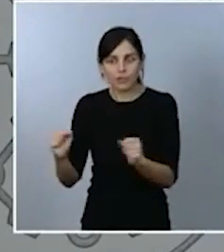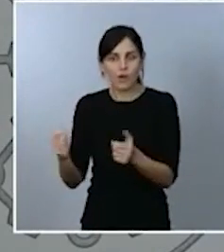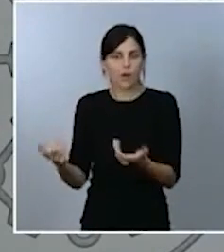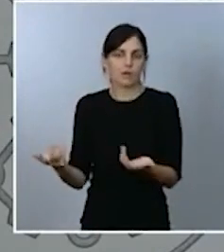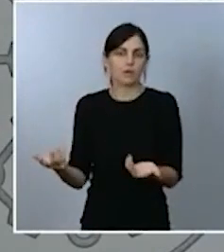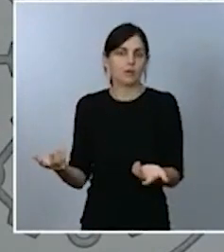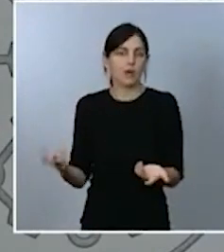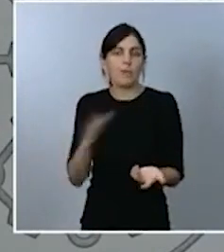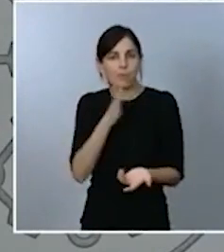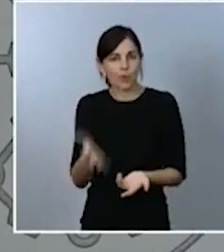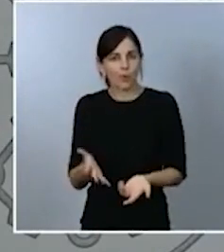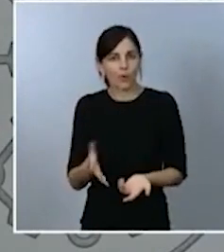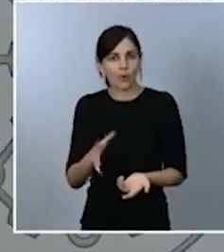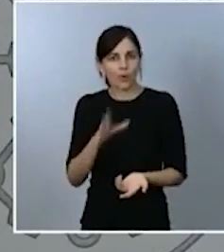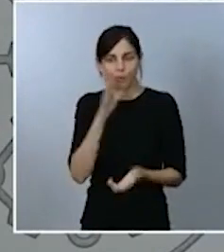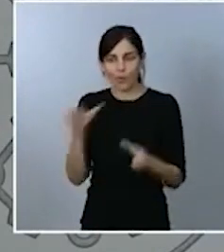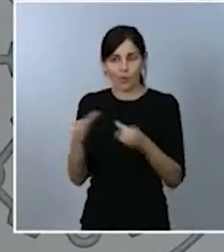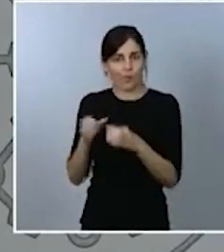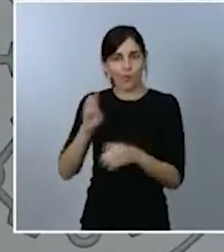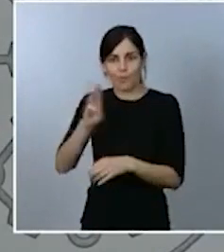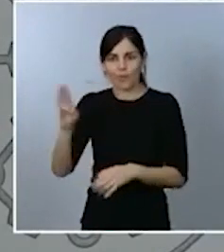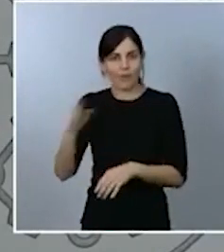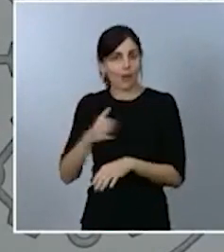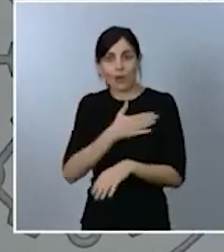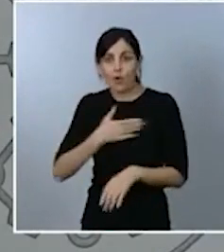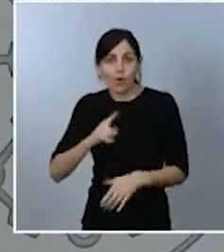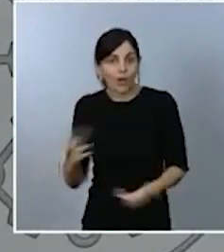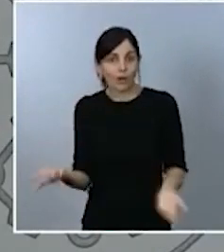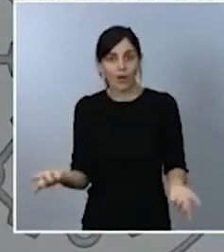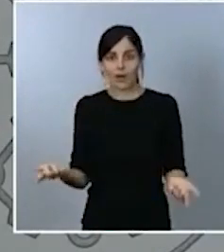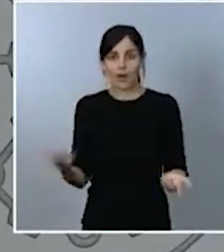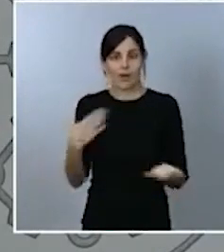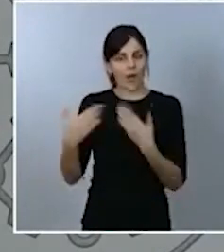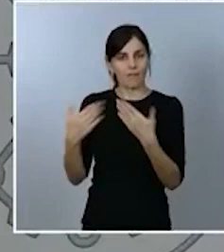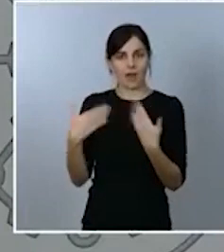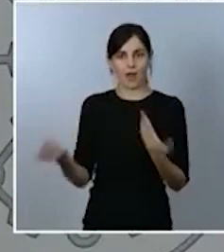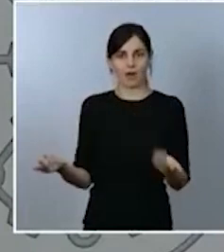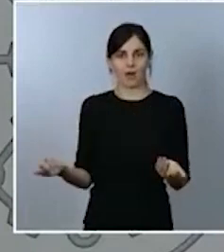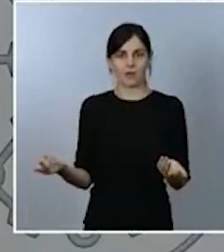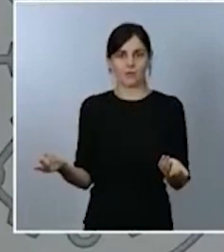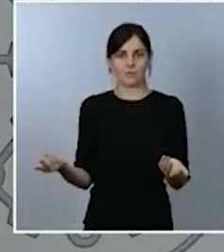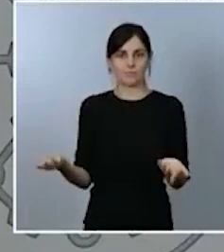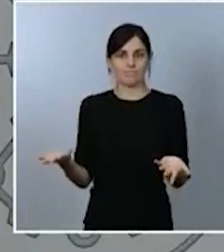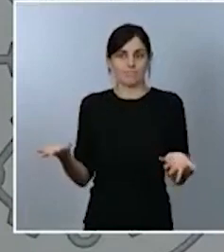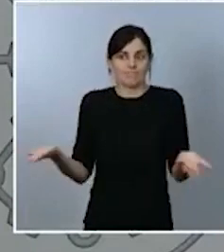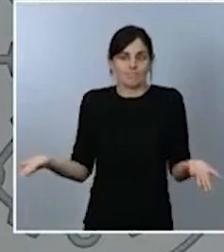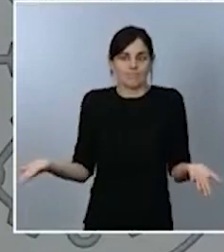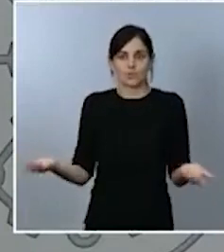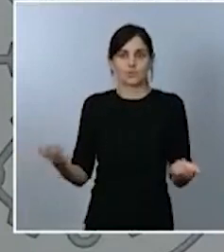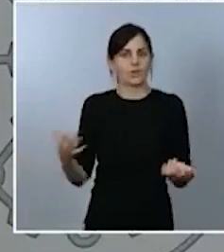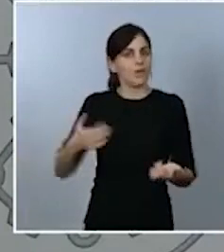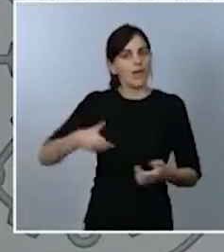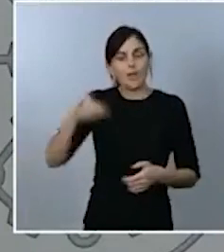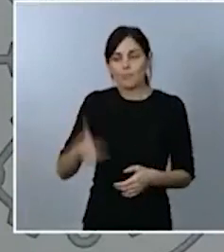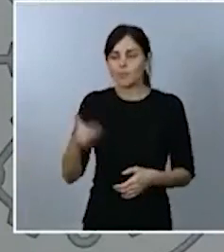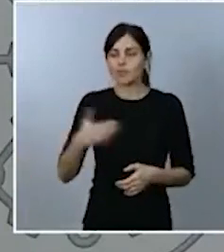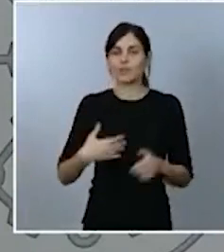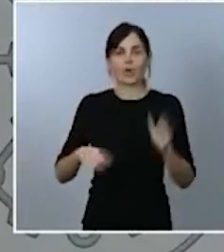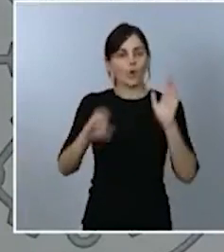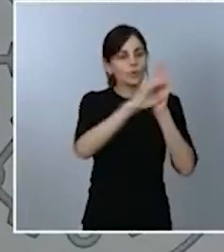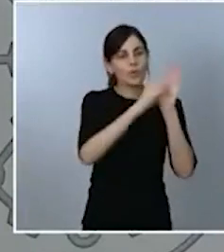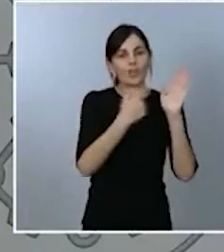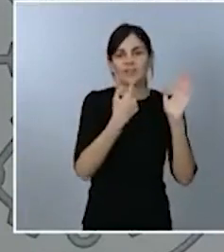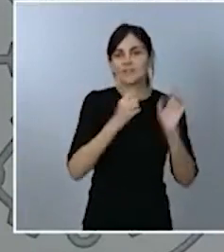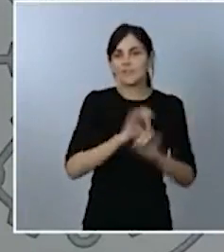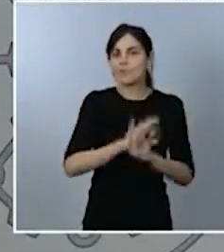ahora ni nunca va a querer hacer lo que le corresponde constitucionalmente como es la renovación de los órganos de gobierno de nuestro país al igual